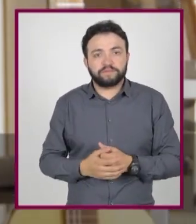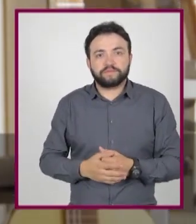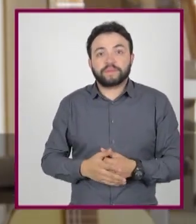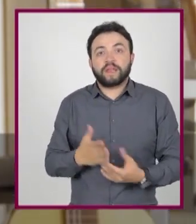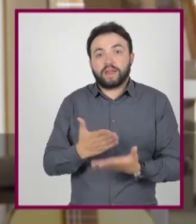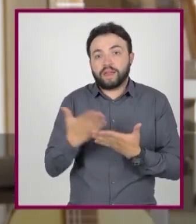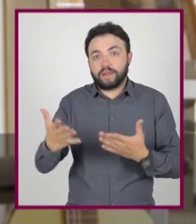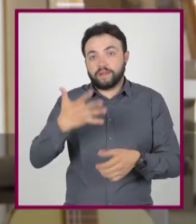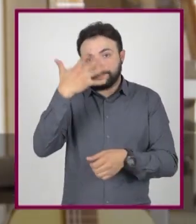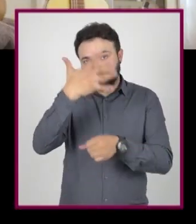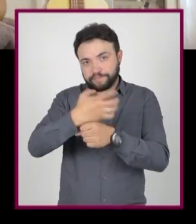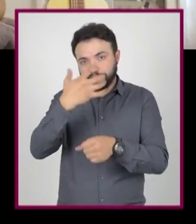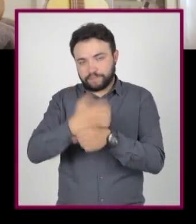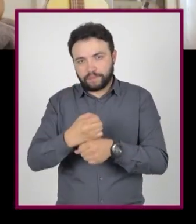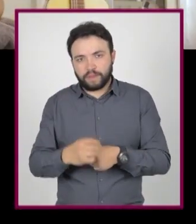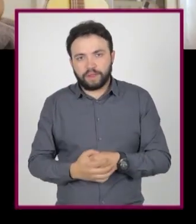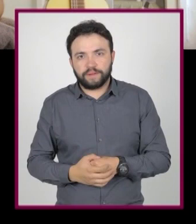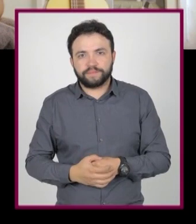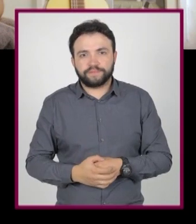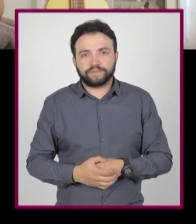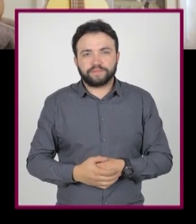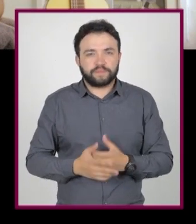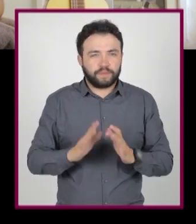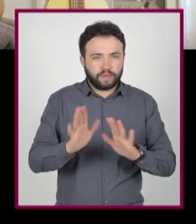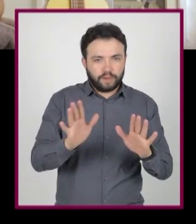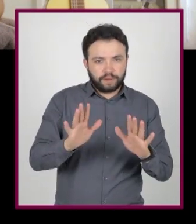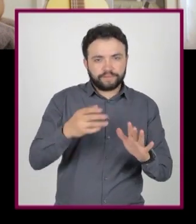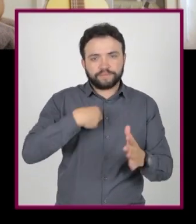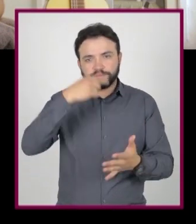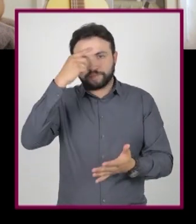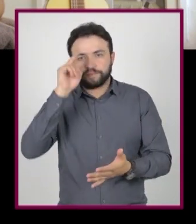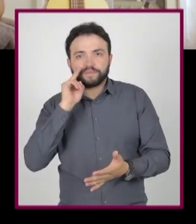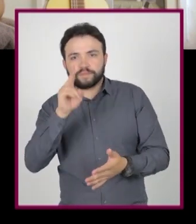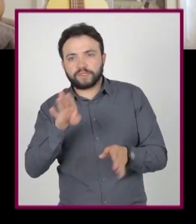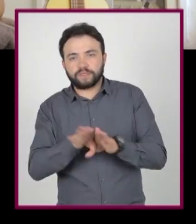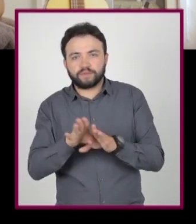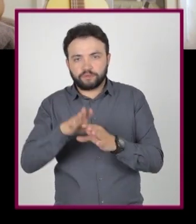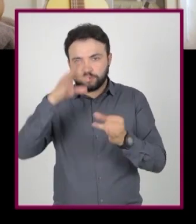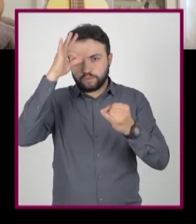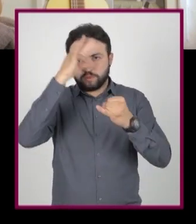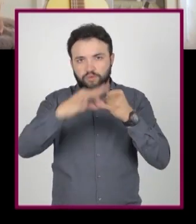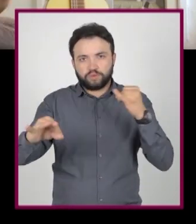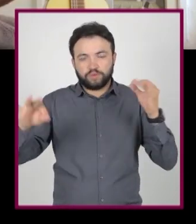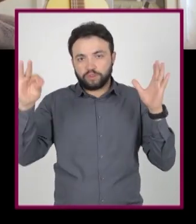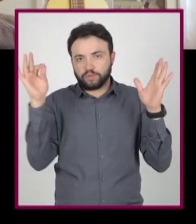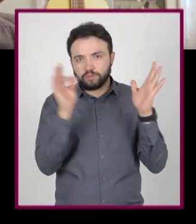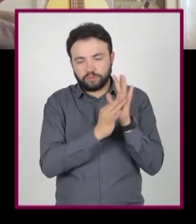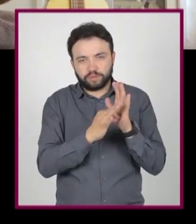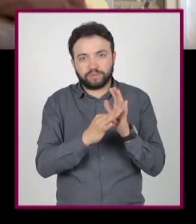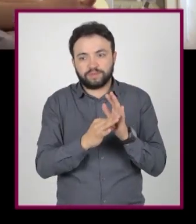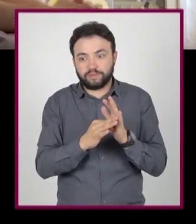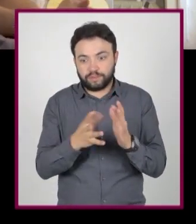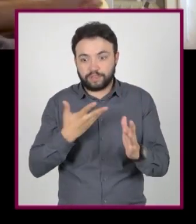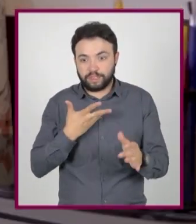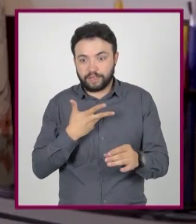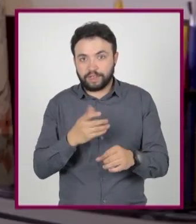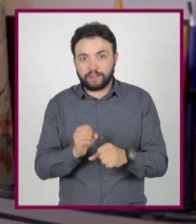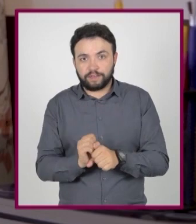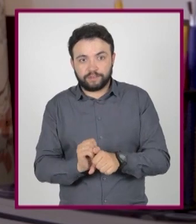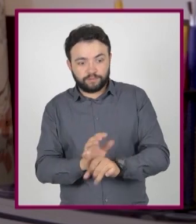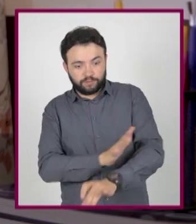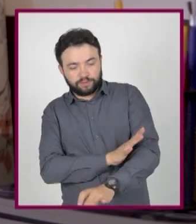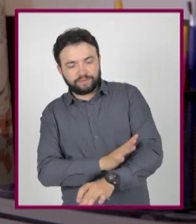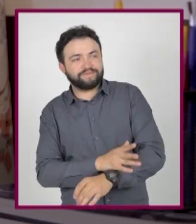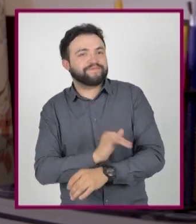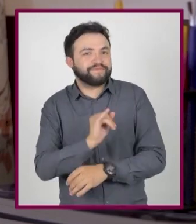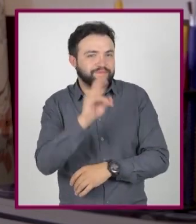Ahora vayamos al quinto tip. Bueno, bueno. Parece que finalmente llegamos al último punto. ¿Estás emocionada? Pues